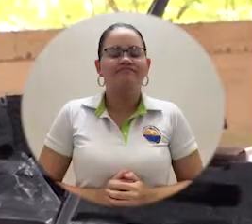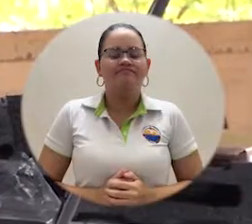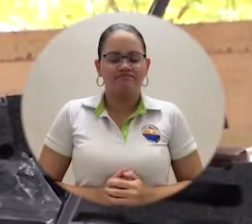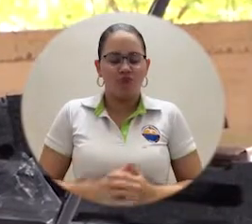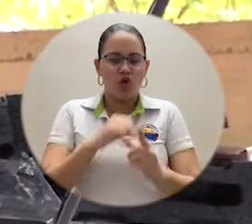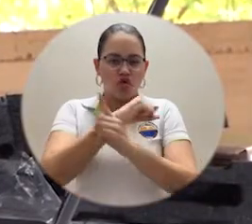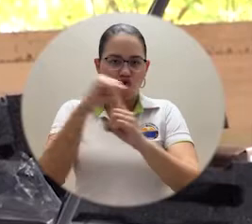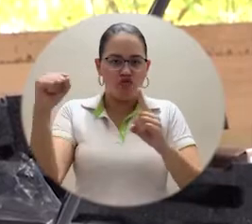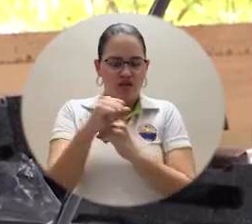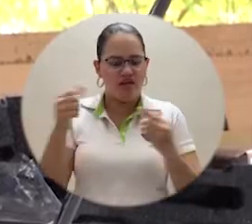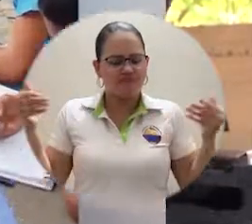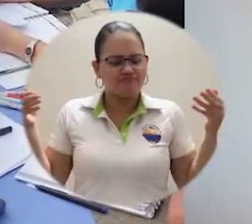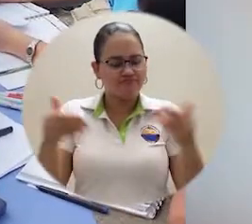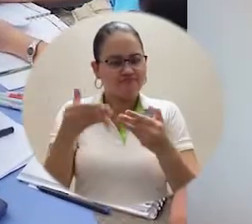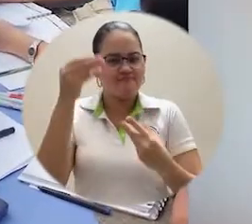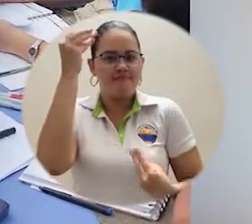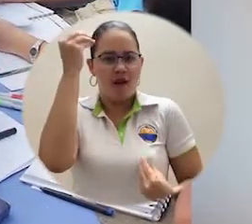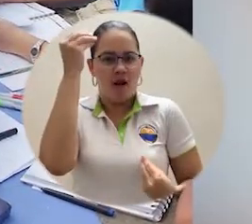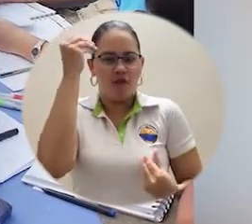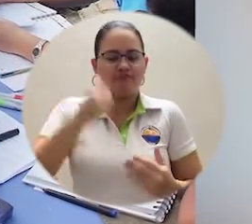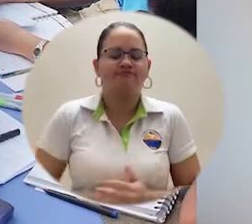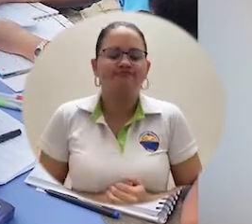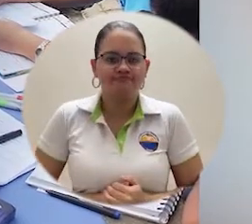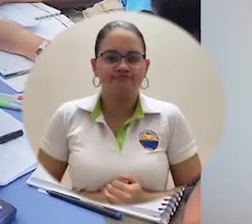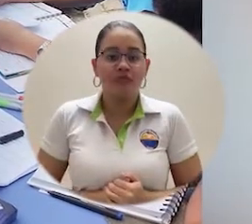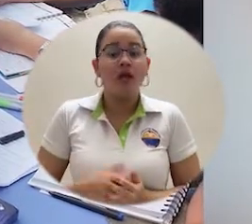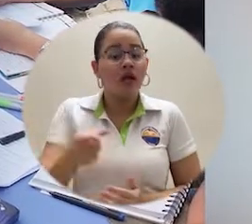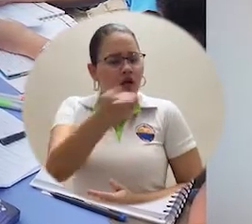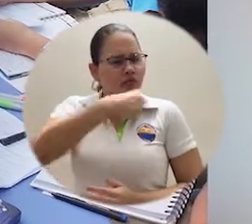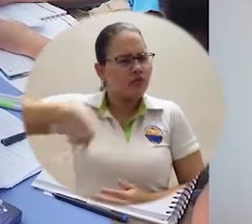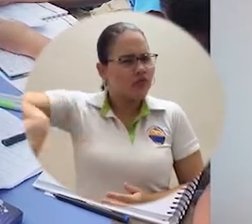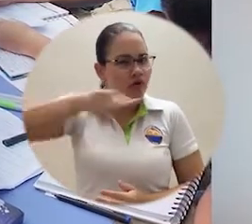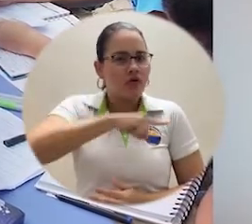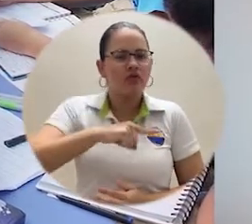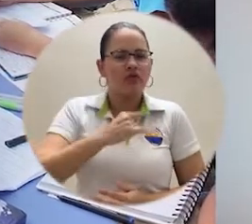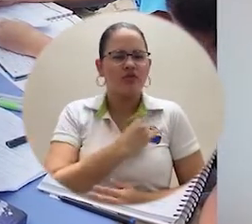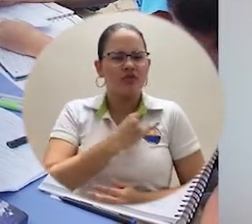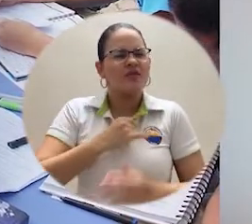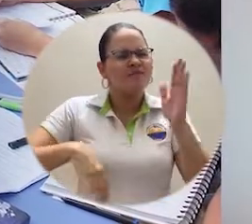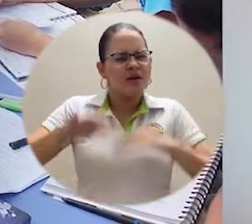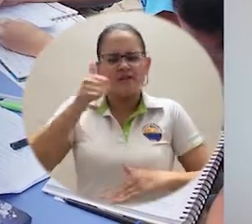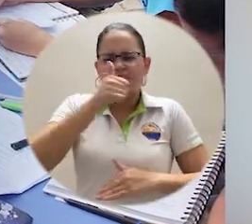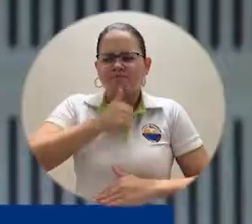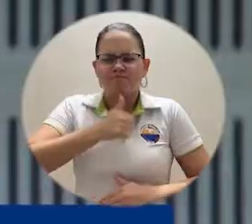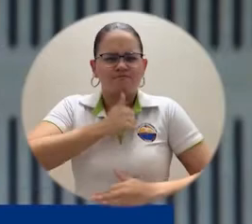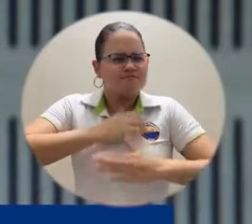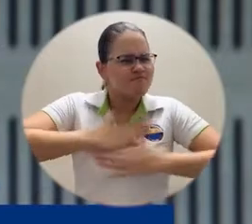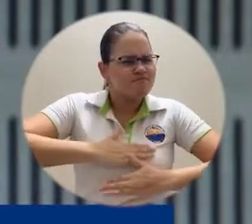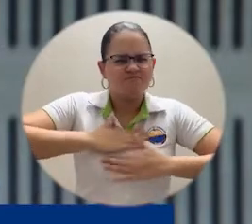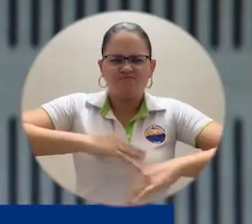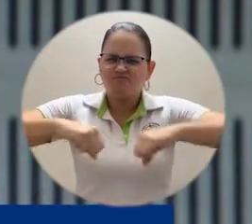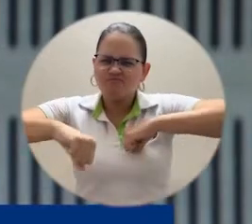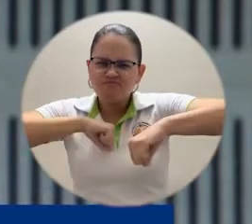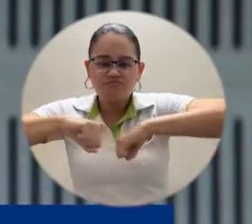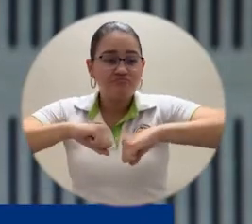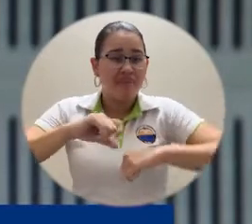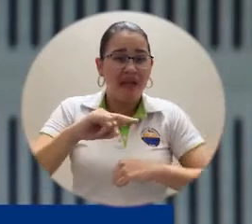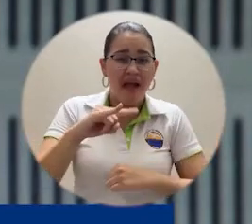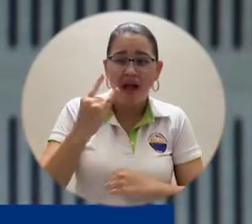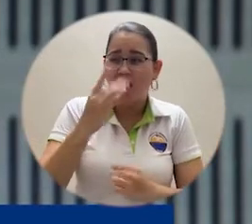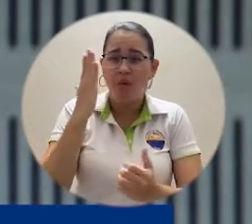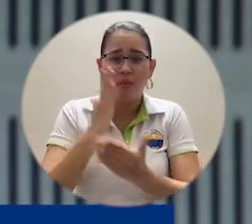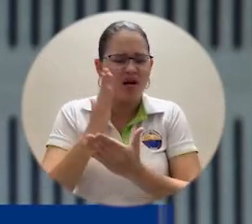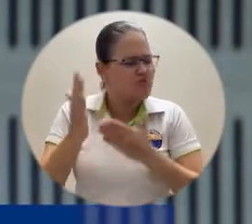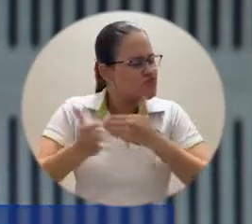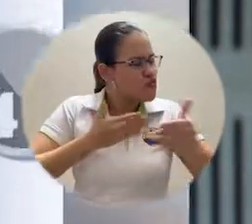Valor social Nosotros somos una universidad que trabaja de forma sostenible y resiliente y que no importa, la